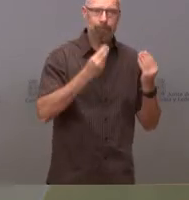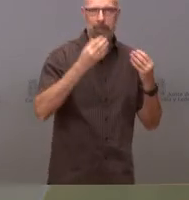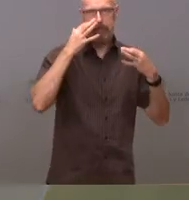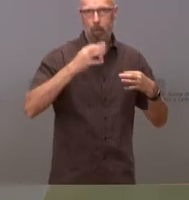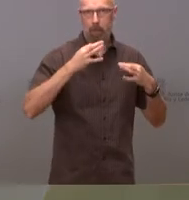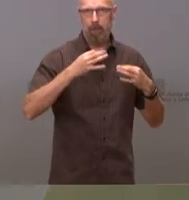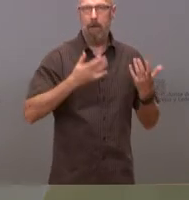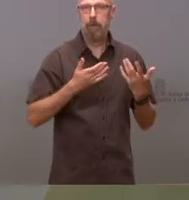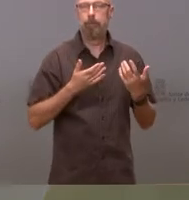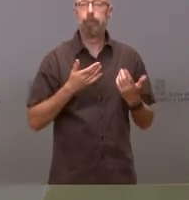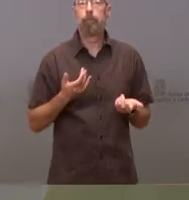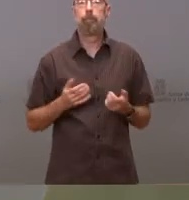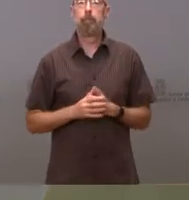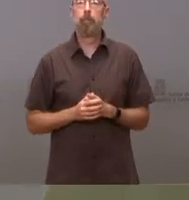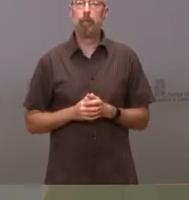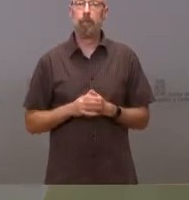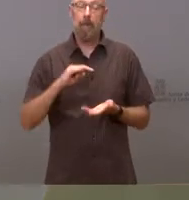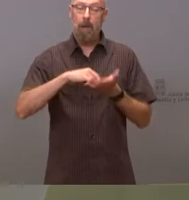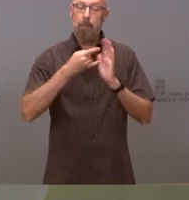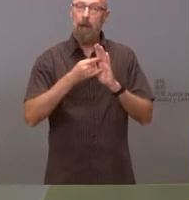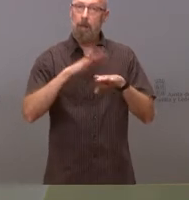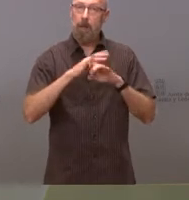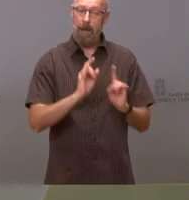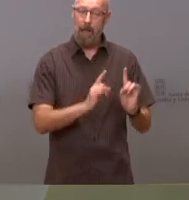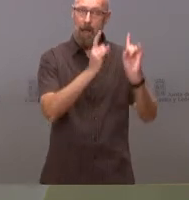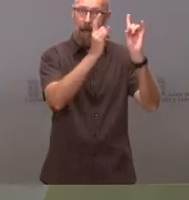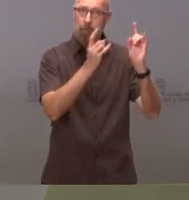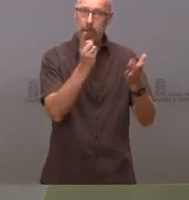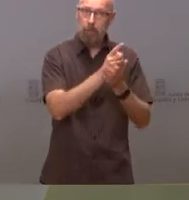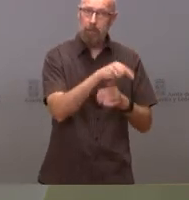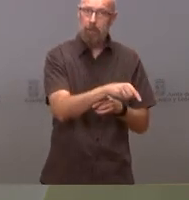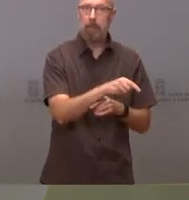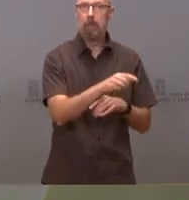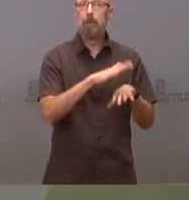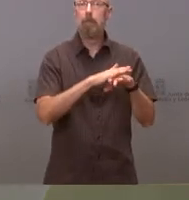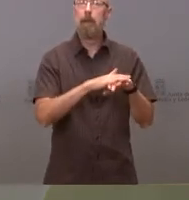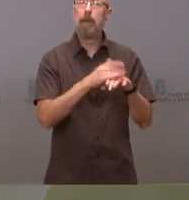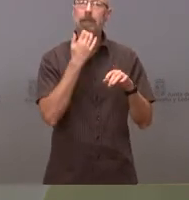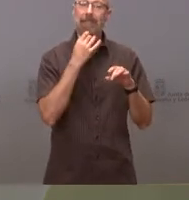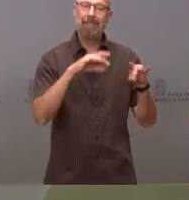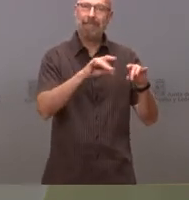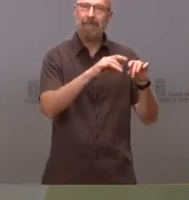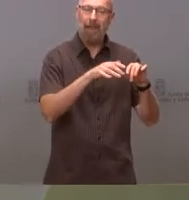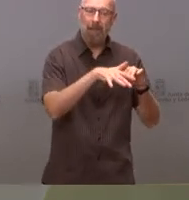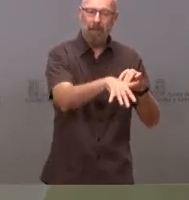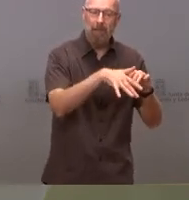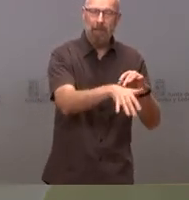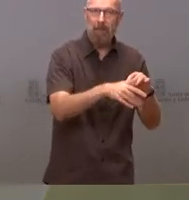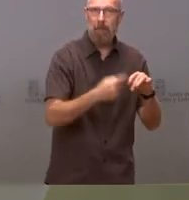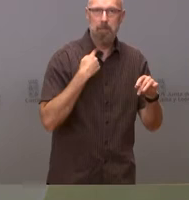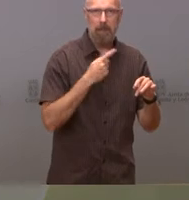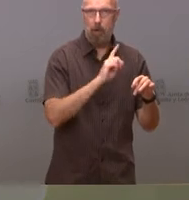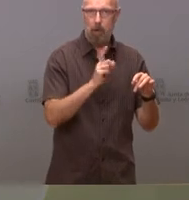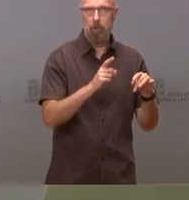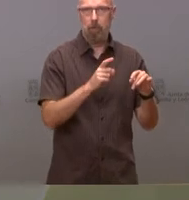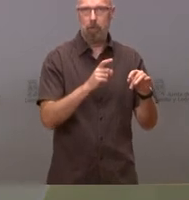de recuperación está trabajándose ya, ese plan de restauración, en garantizar, pues evitar la erosión del terreno, evitar los arrastres con las primeras lluvias que puedan